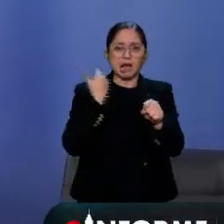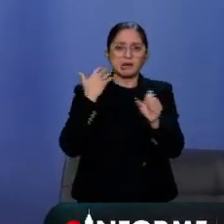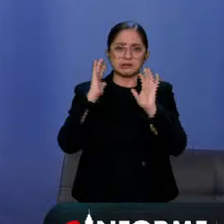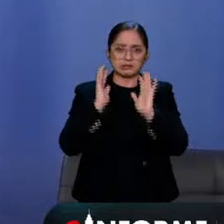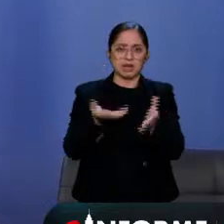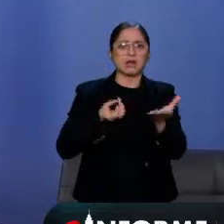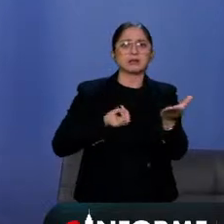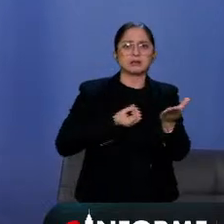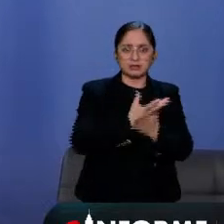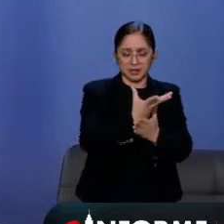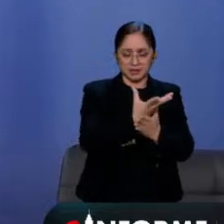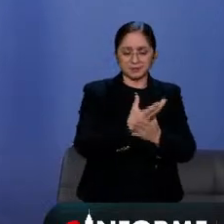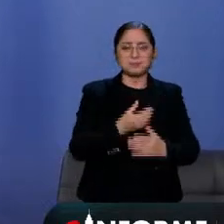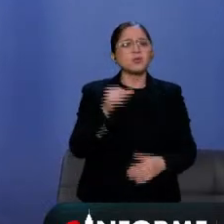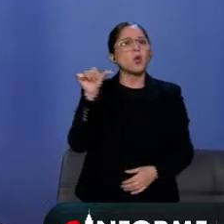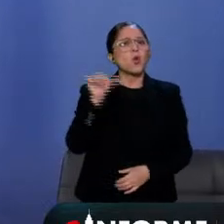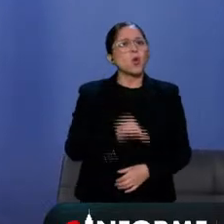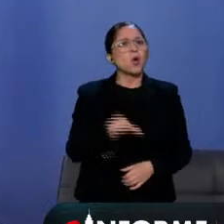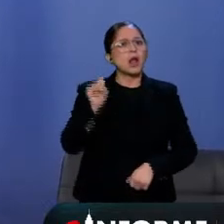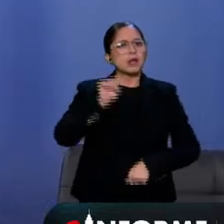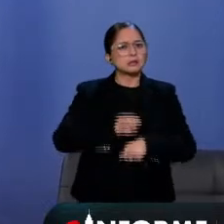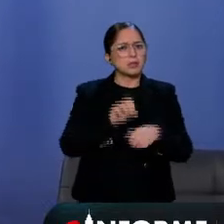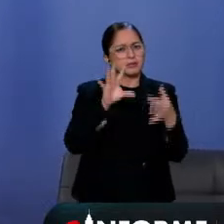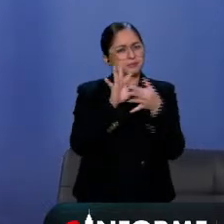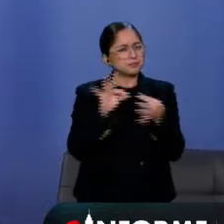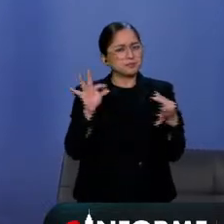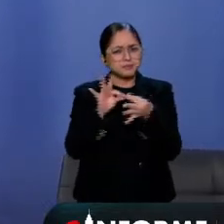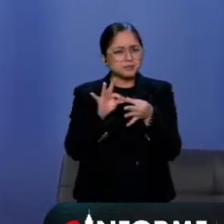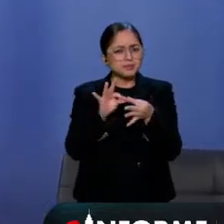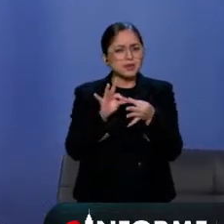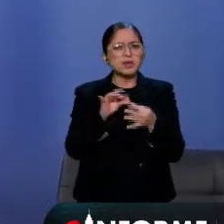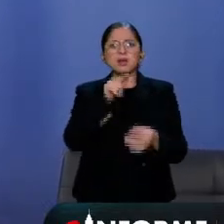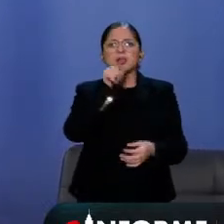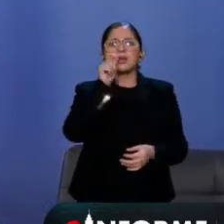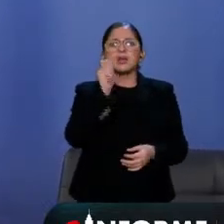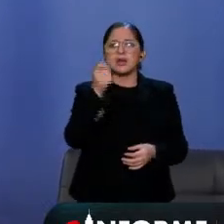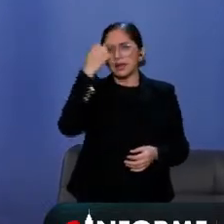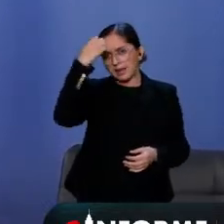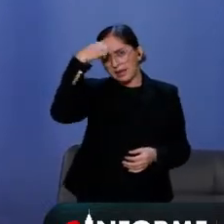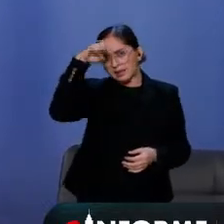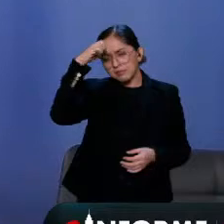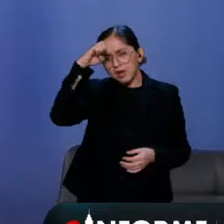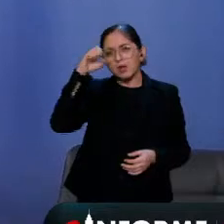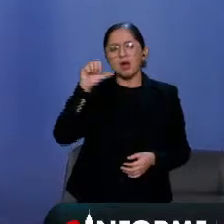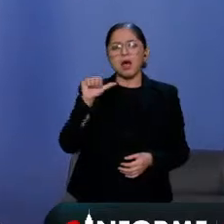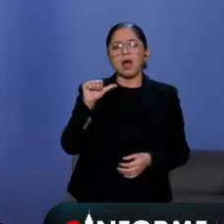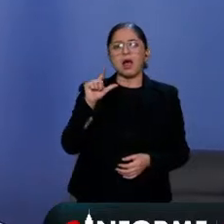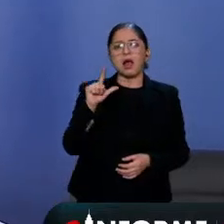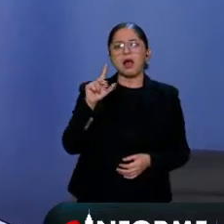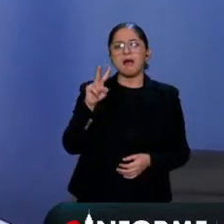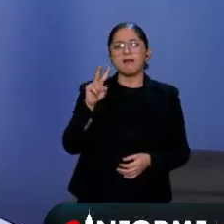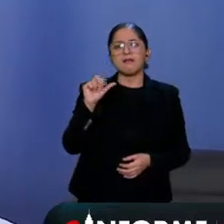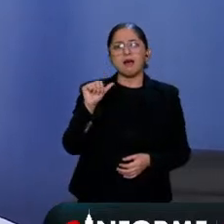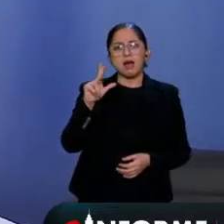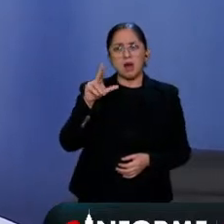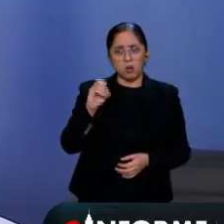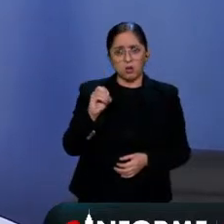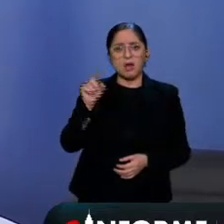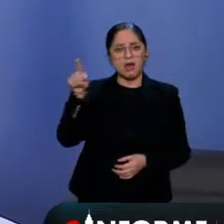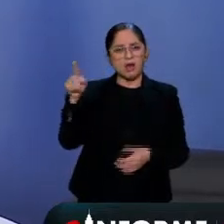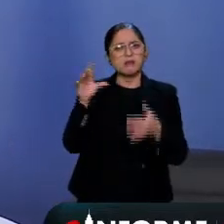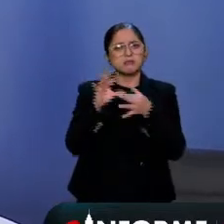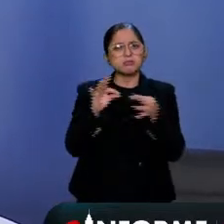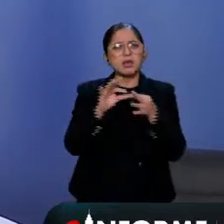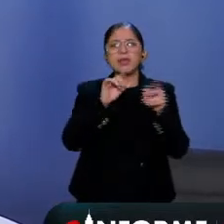estaremos profundizando en la semana, pero mientras tanto hoy retomaremos con el especialista Álvaro Arreola los debates que se están generando en torno